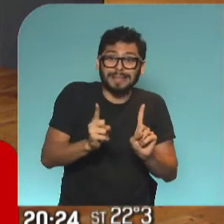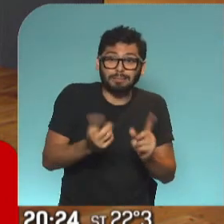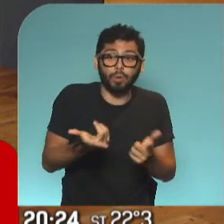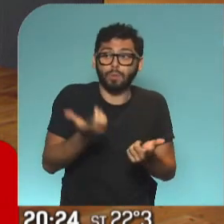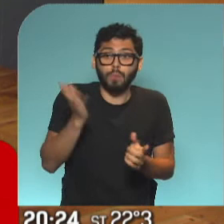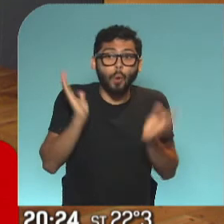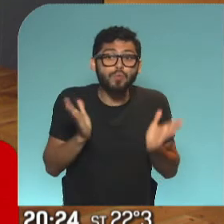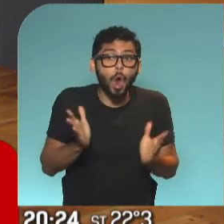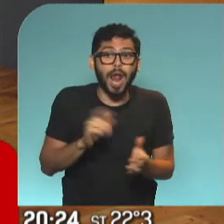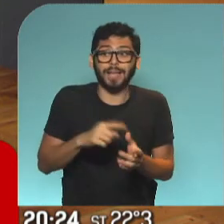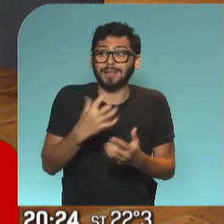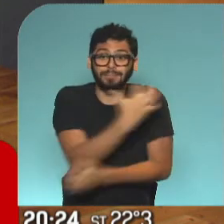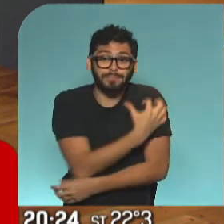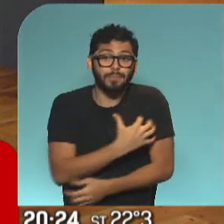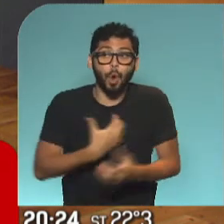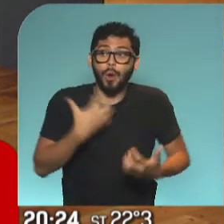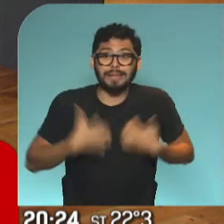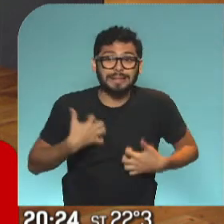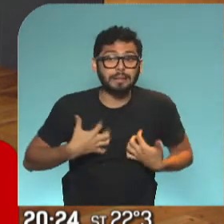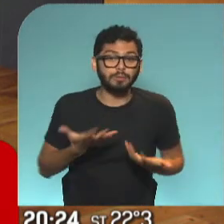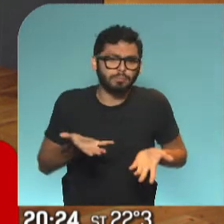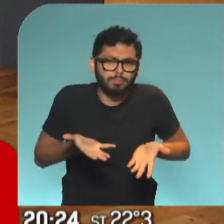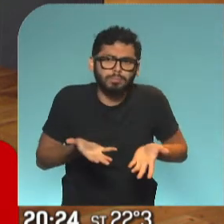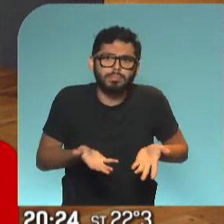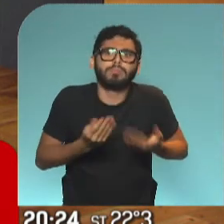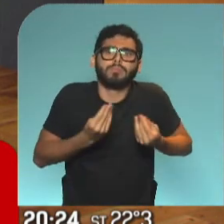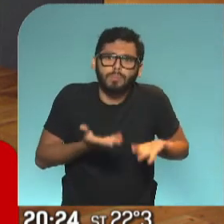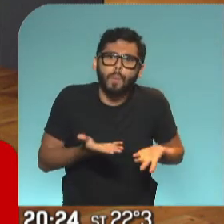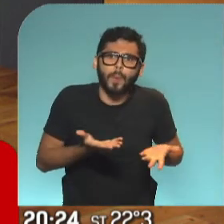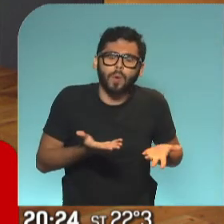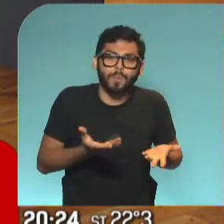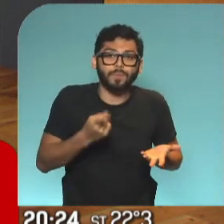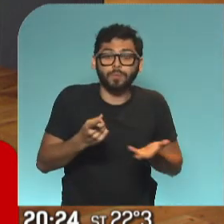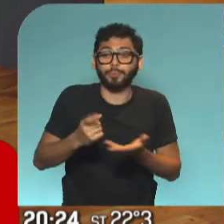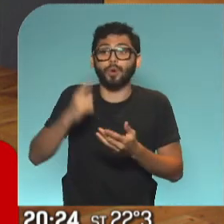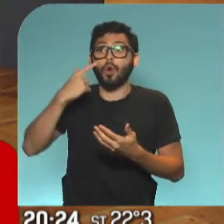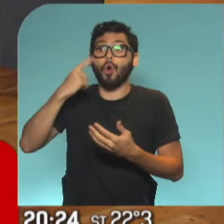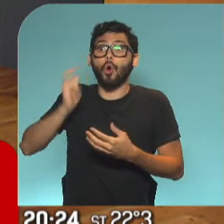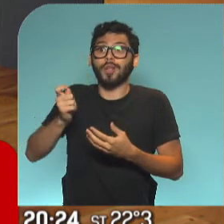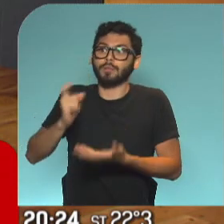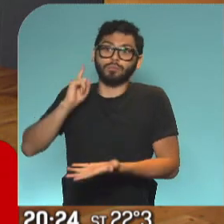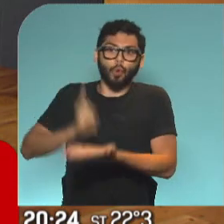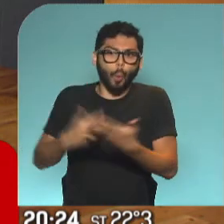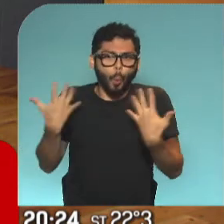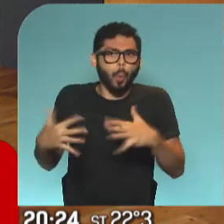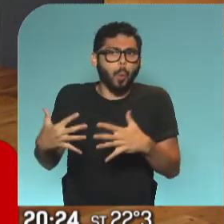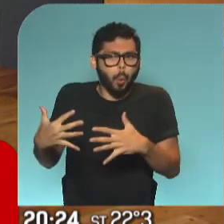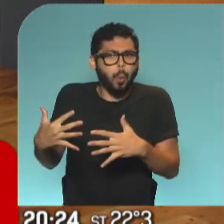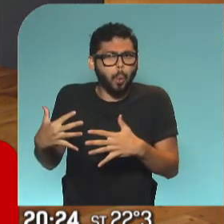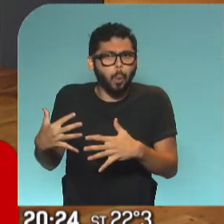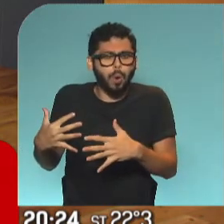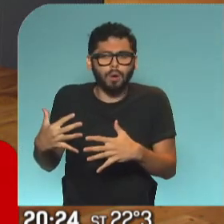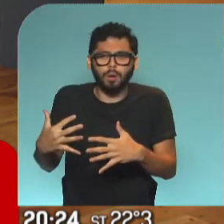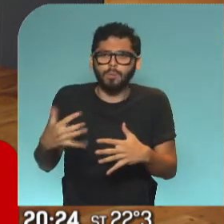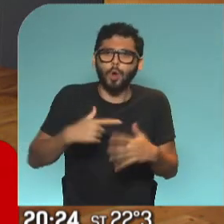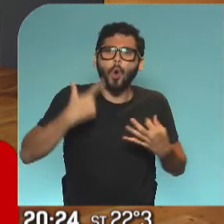empujada a eso. Hay un abordaje integral que está haciendo falta para que esto, que es un fallo polémico, se transforme en un